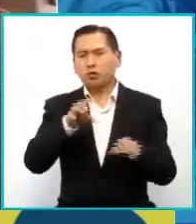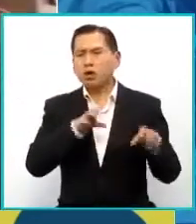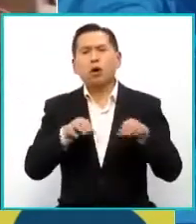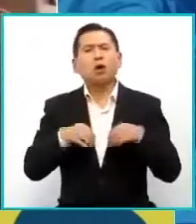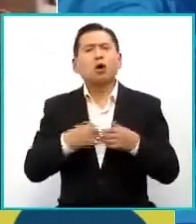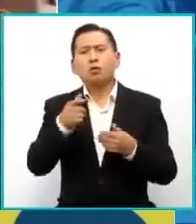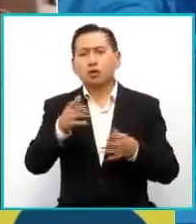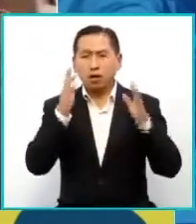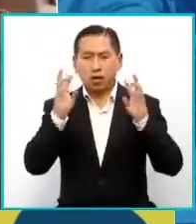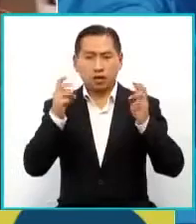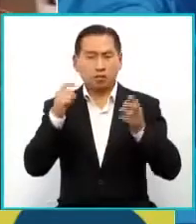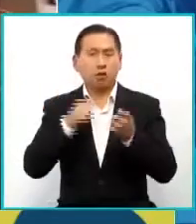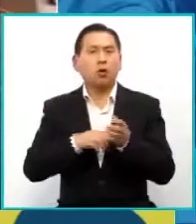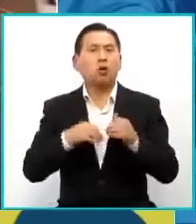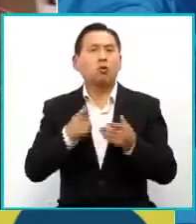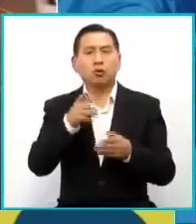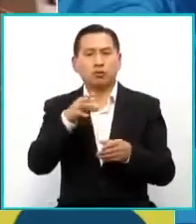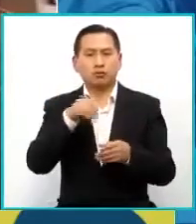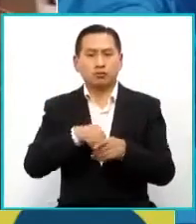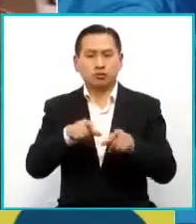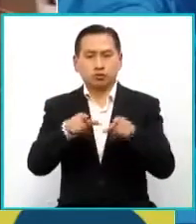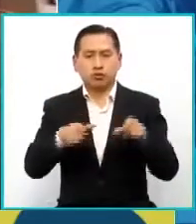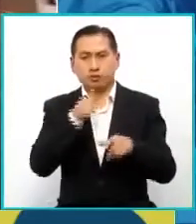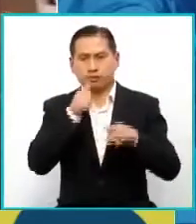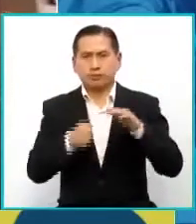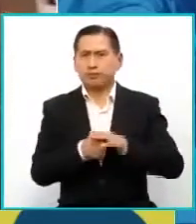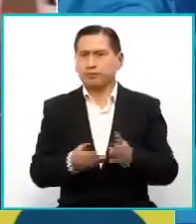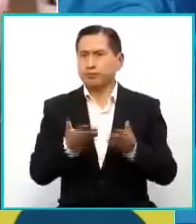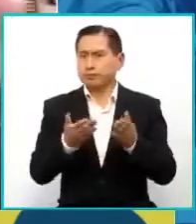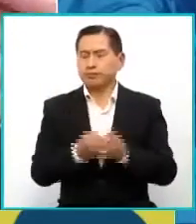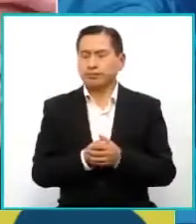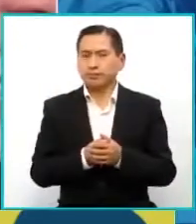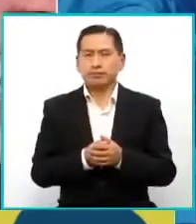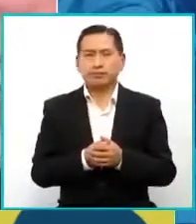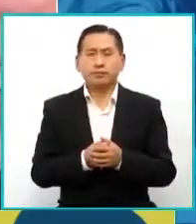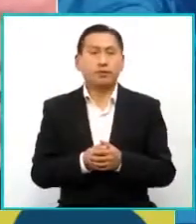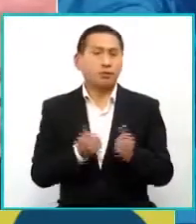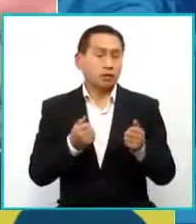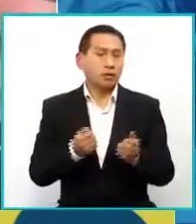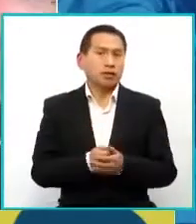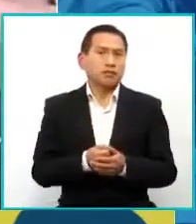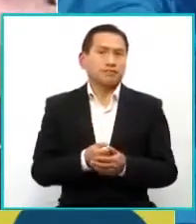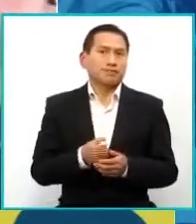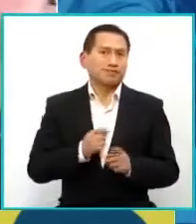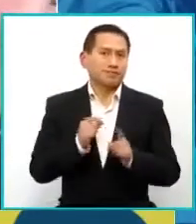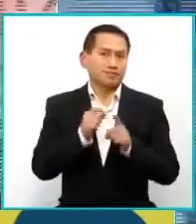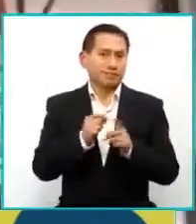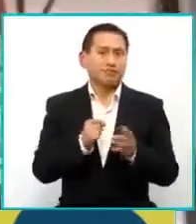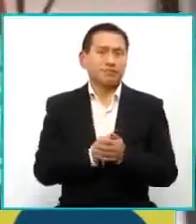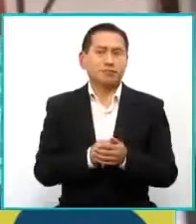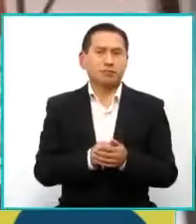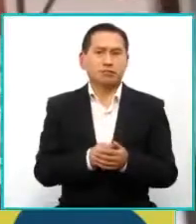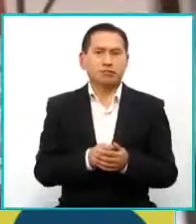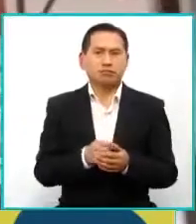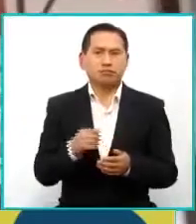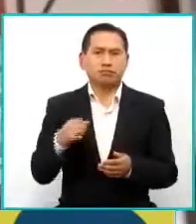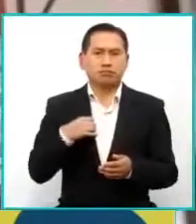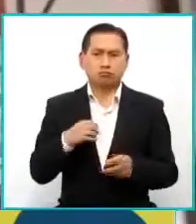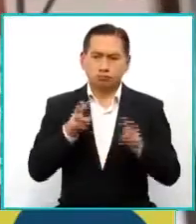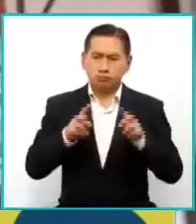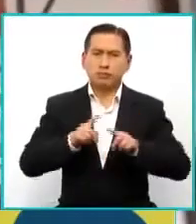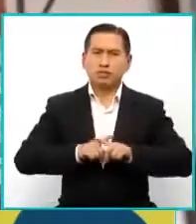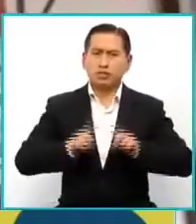tú? ¿Cómo tocas tú el tema desde Puerto Escondido? Bueno, Saraí, creo que es desde un punto de vista un poco